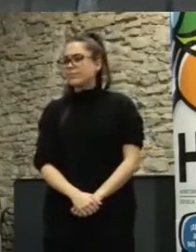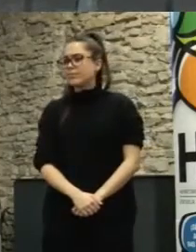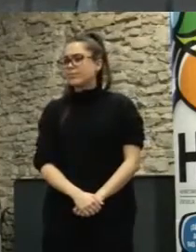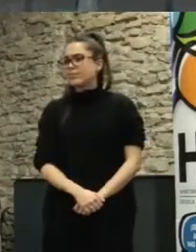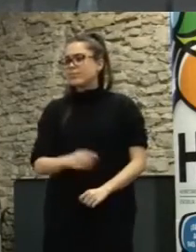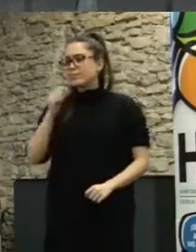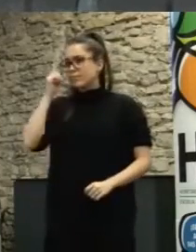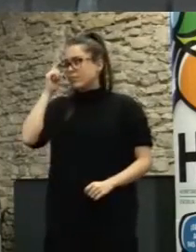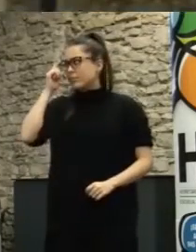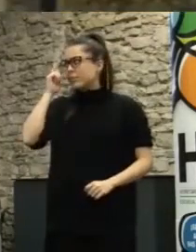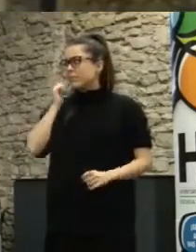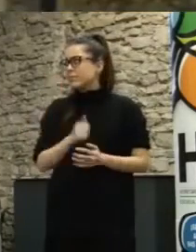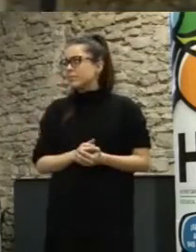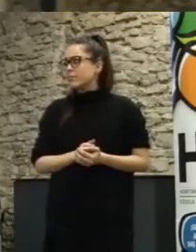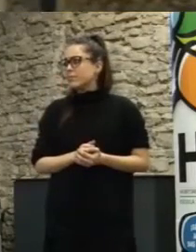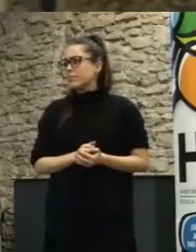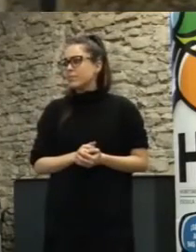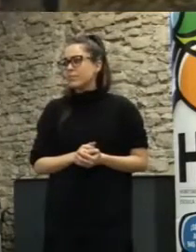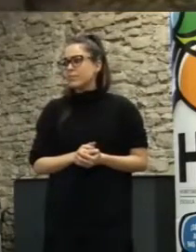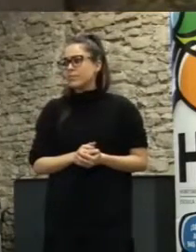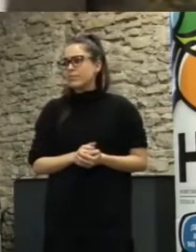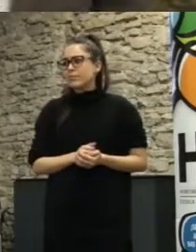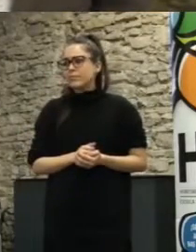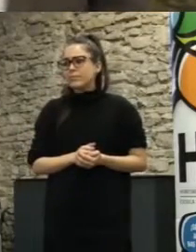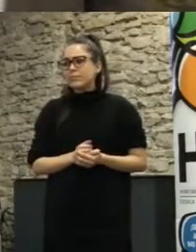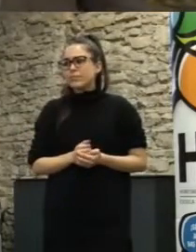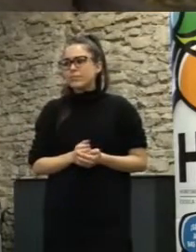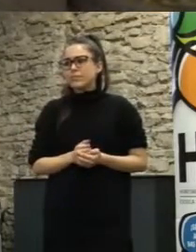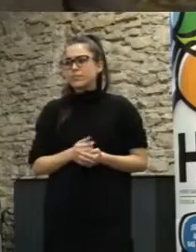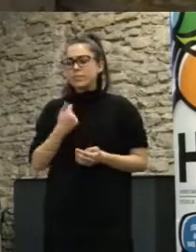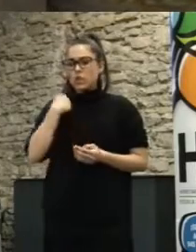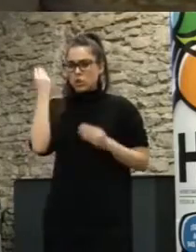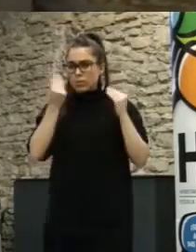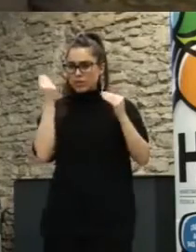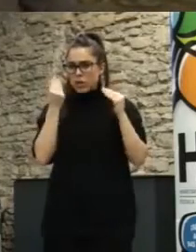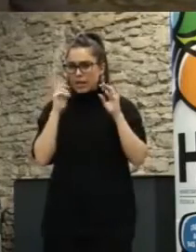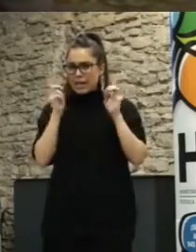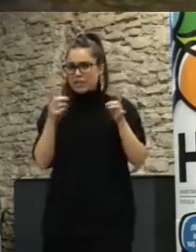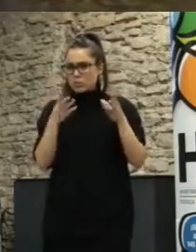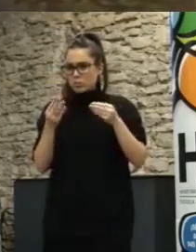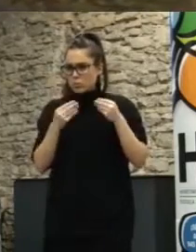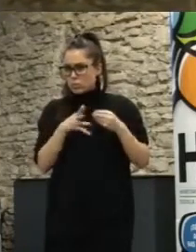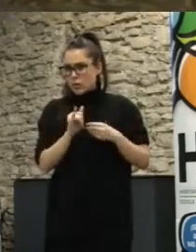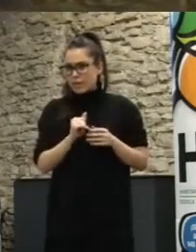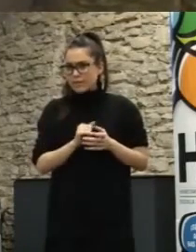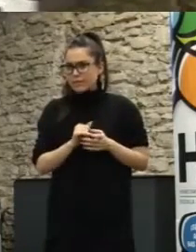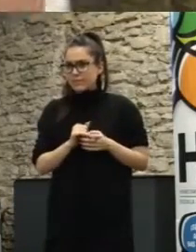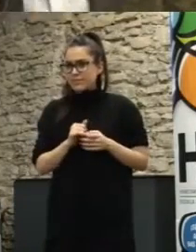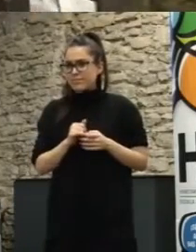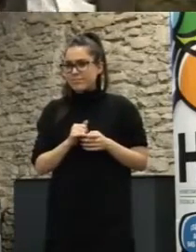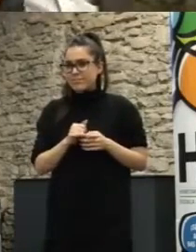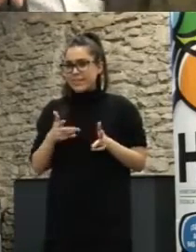yo creo que hay más casos de los que parece de hecho vamos te veo sentado al lado del técnico de